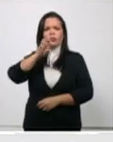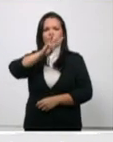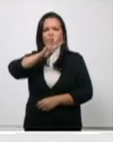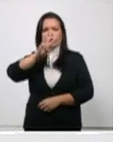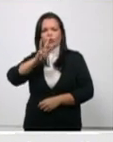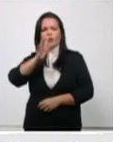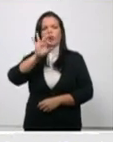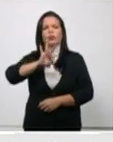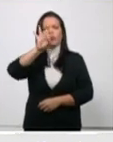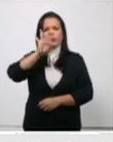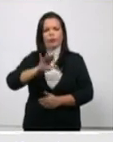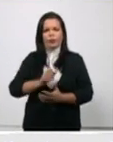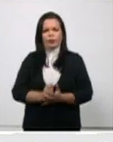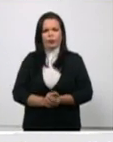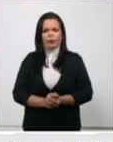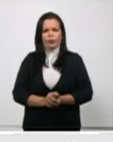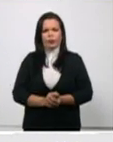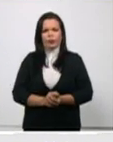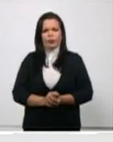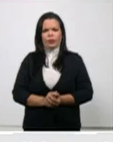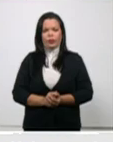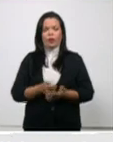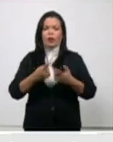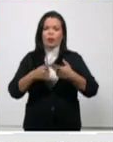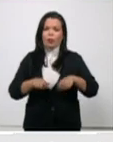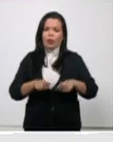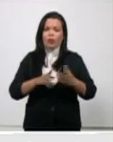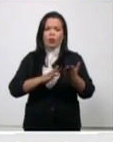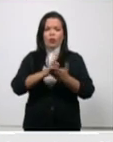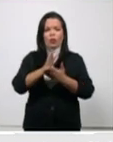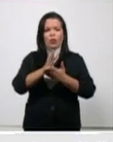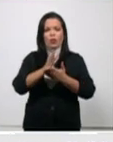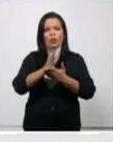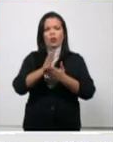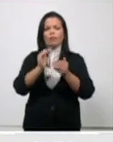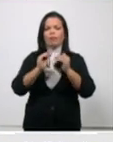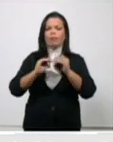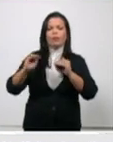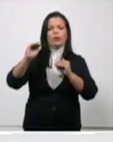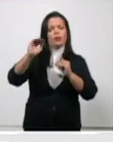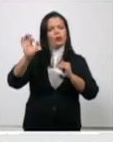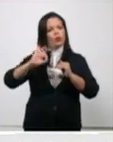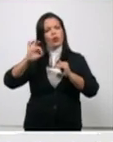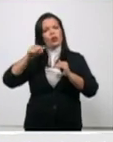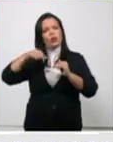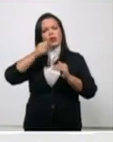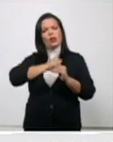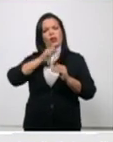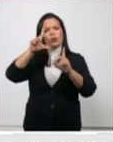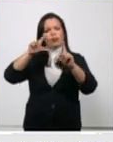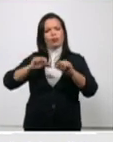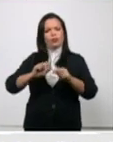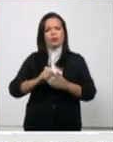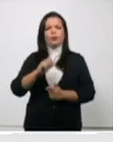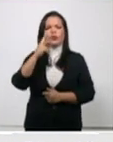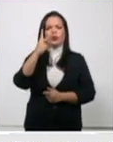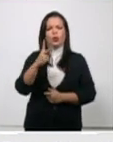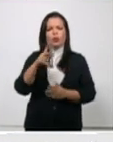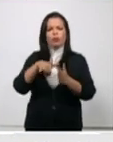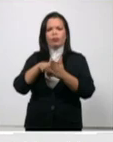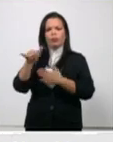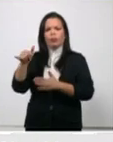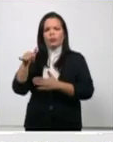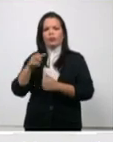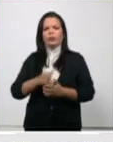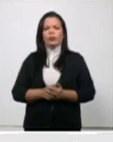y superior a los propósitos de nuestro país los dos evacuados los 54 personas que han retornado